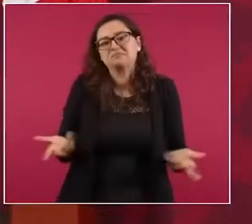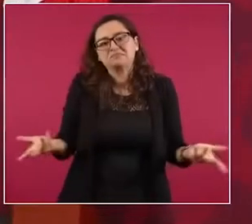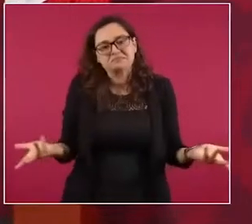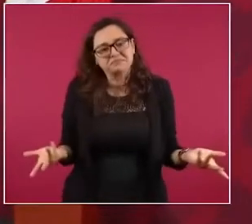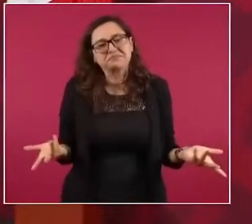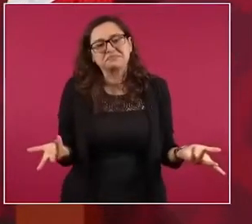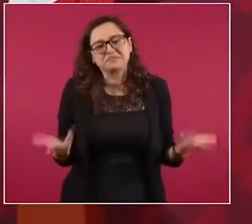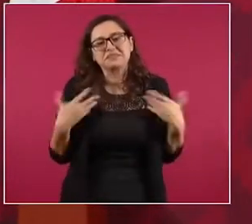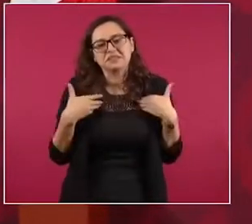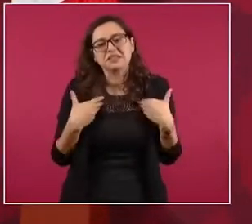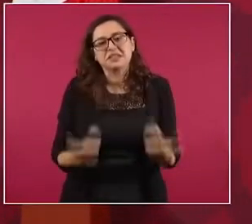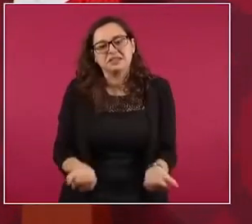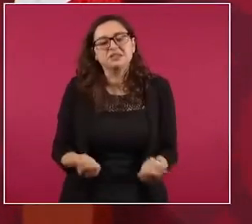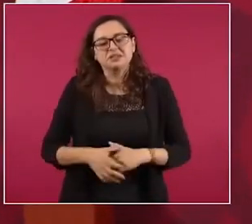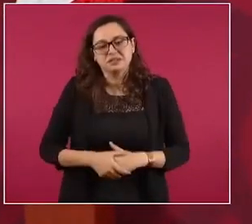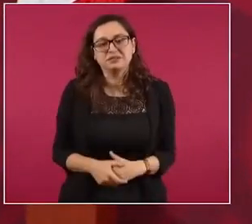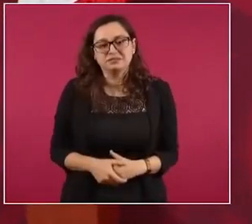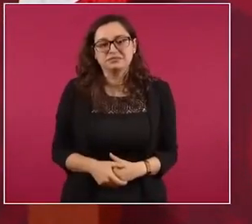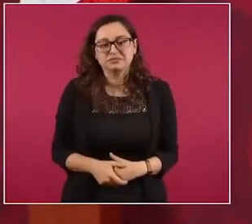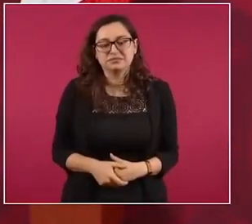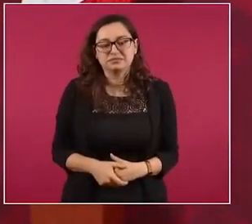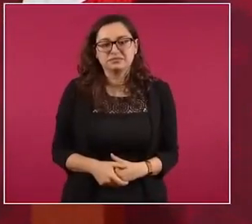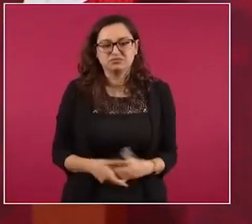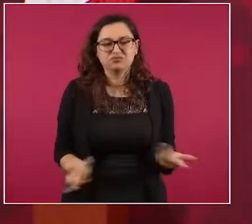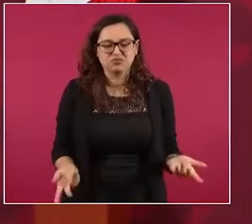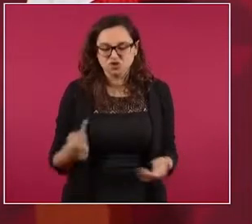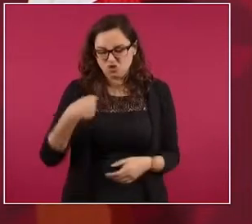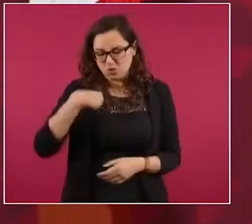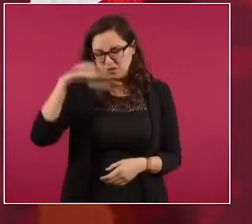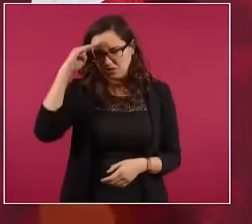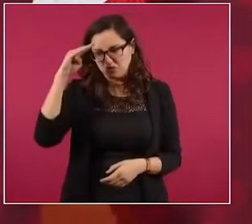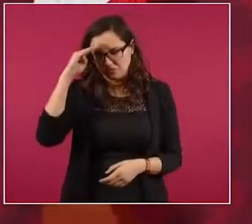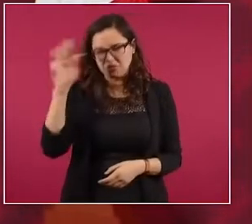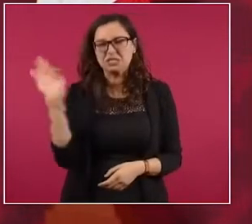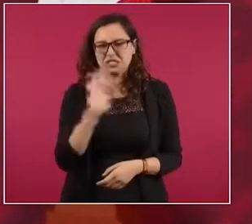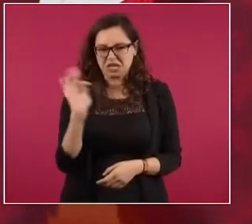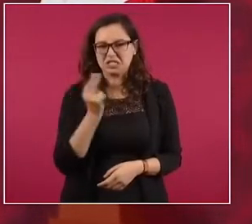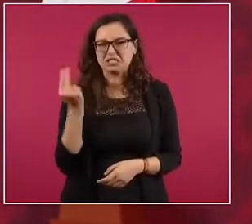Ya voy yo a empezar a ayudarles como asesor,